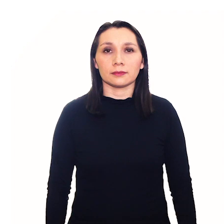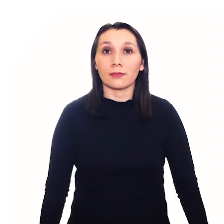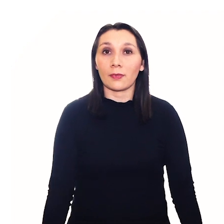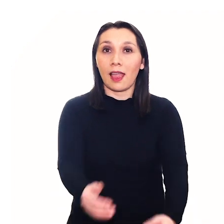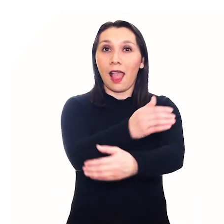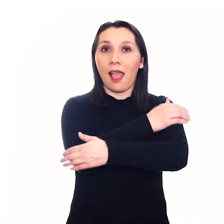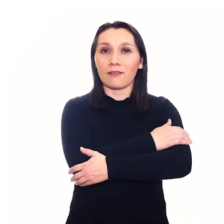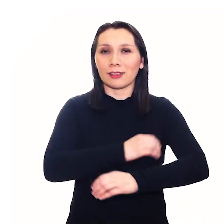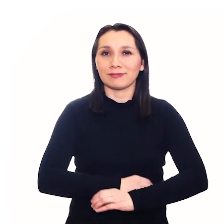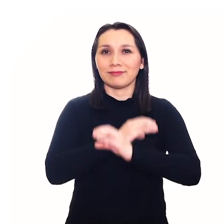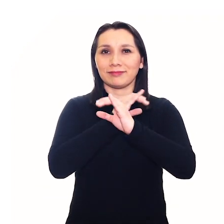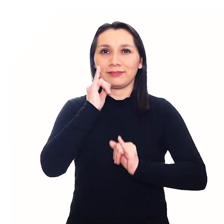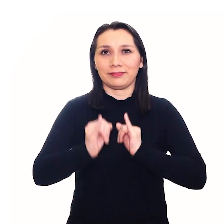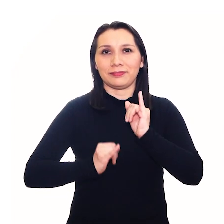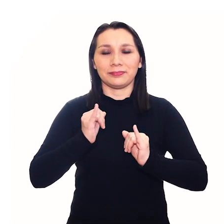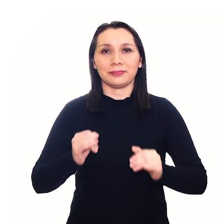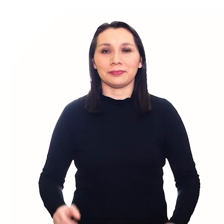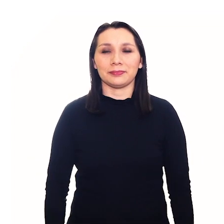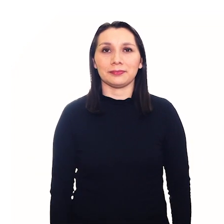Un abrazo virtual.